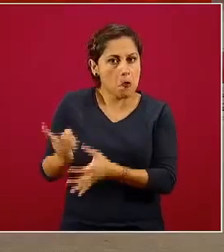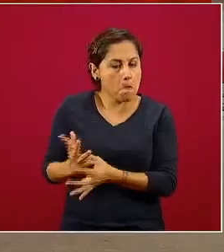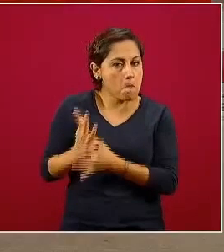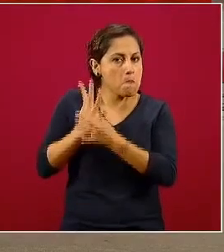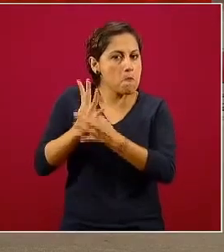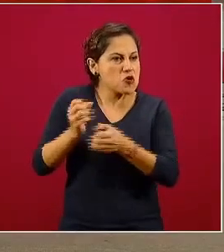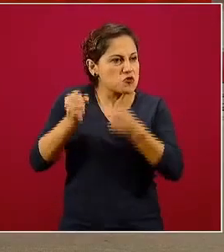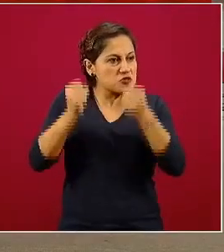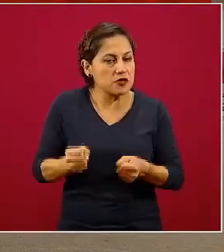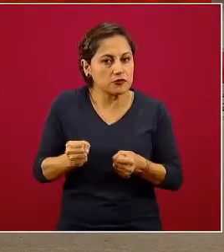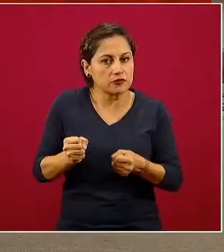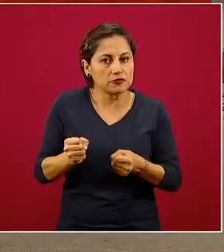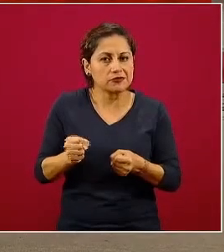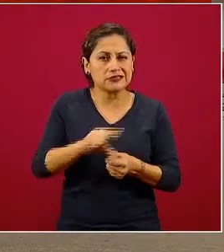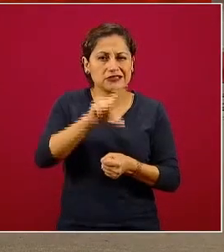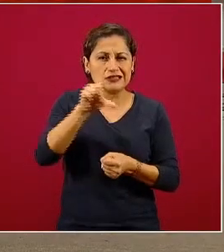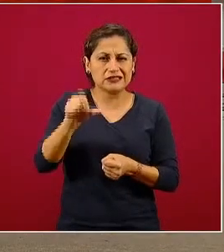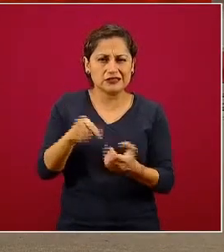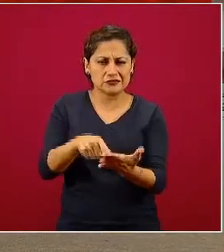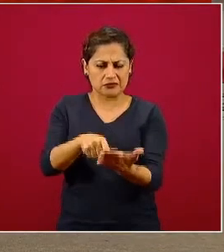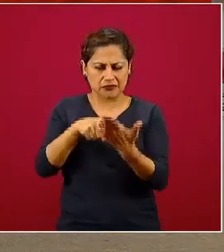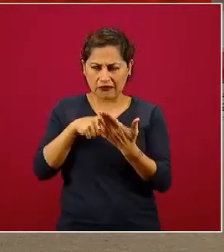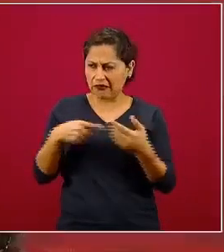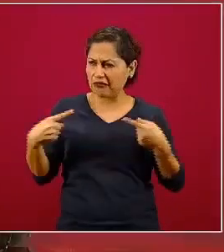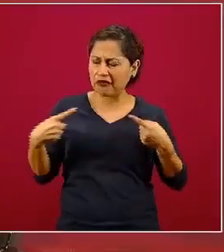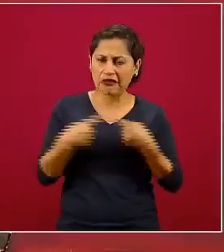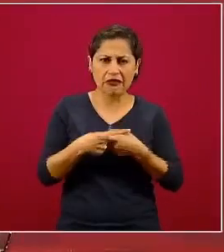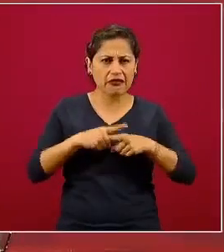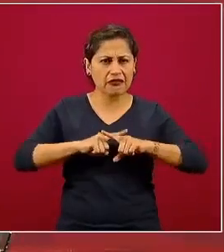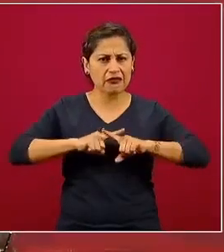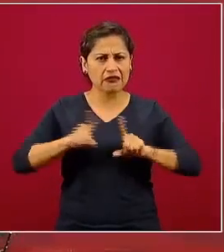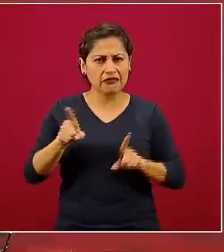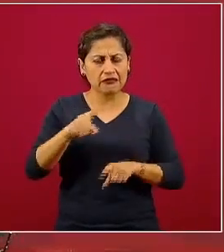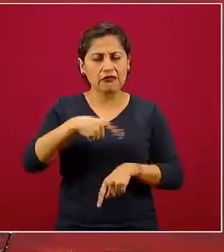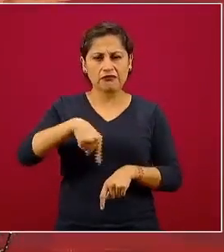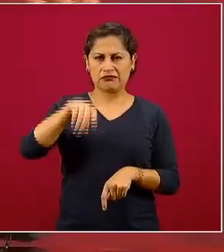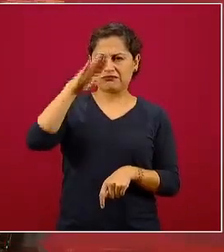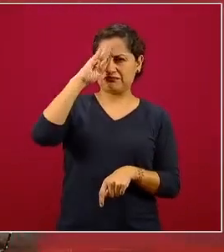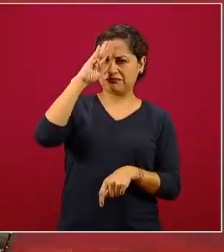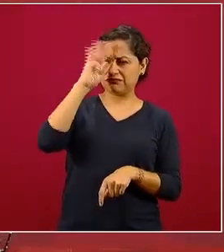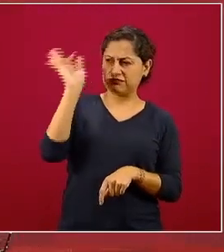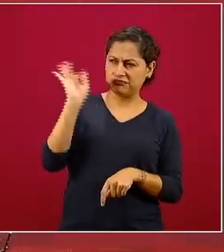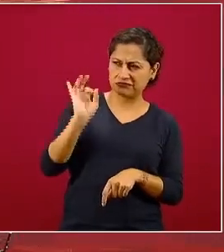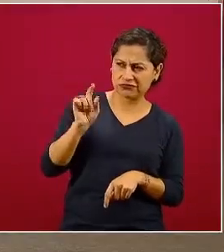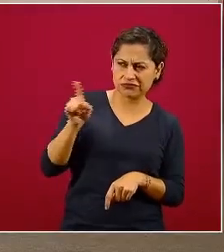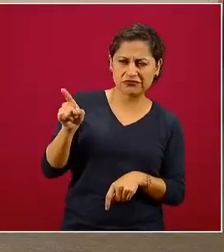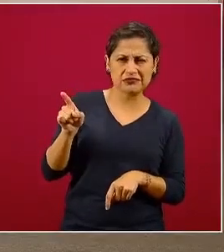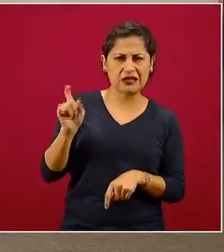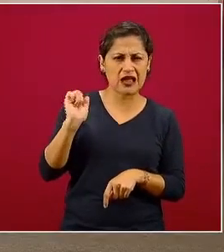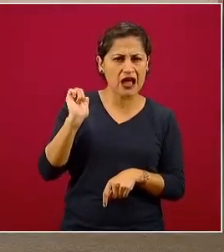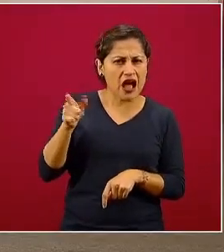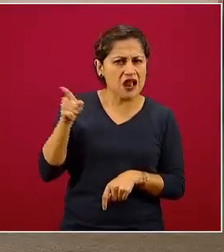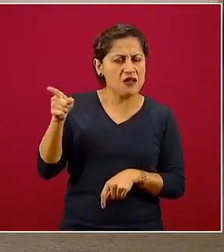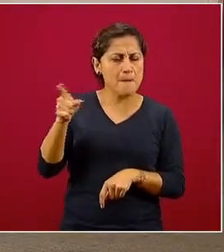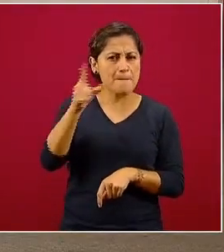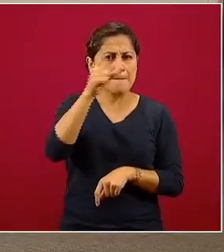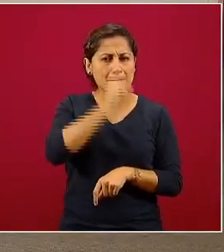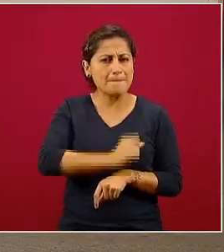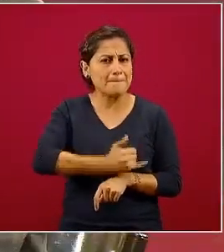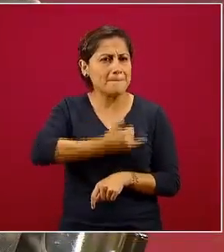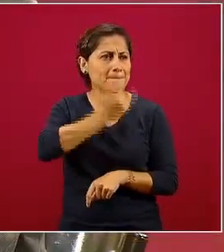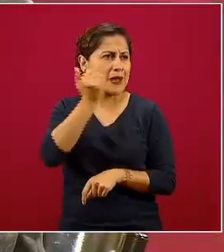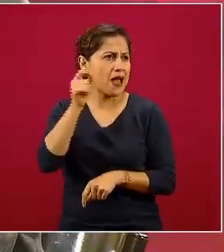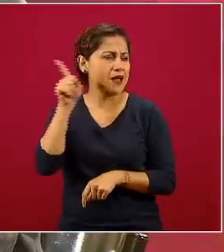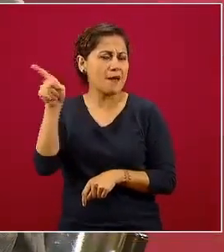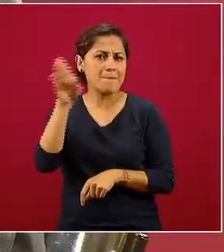Cuando vuelven a ver otra cifra, les causa desconcierto y entonces piensan que algo no les funcionó, fallaron las predicciones